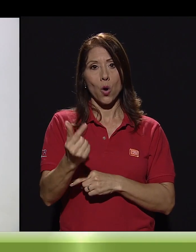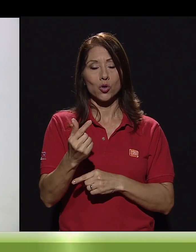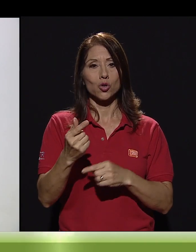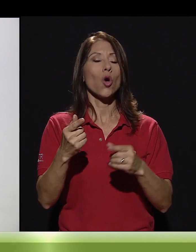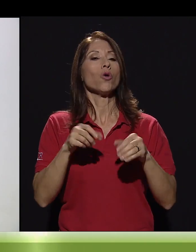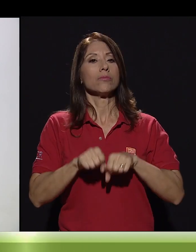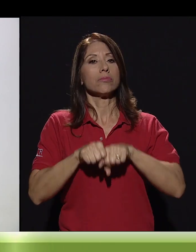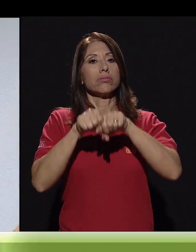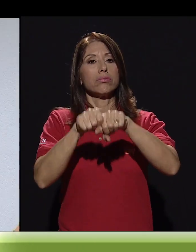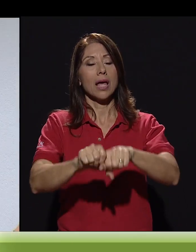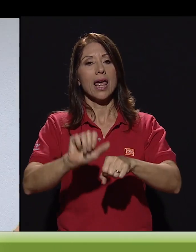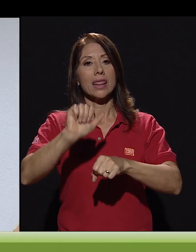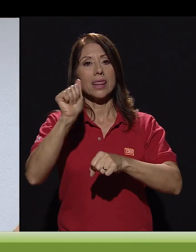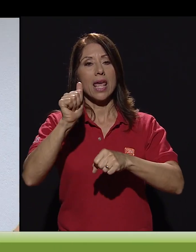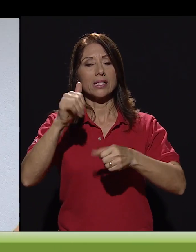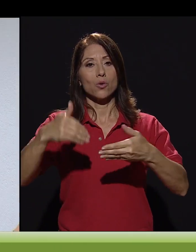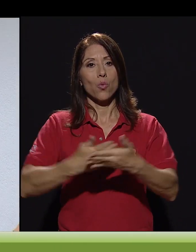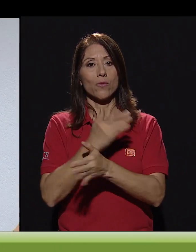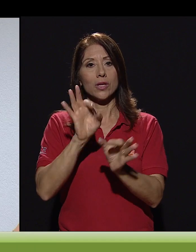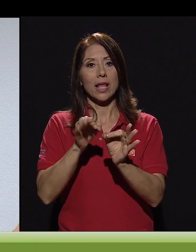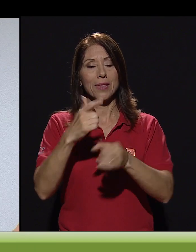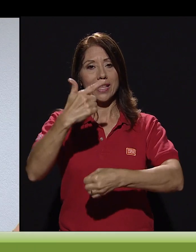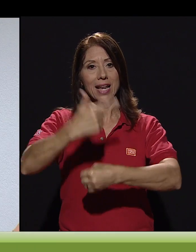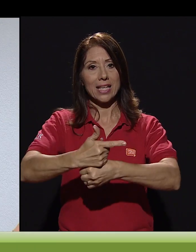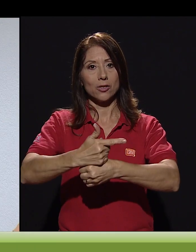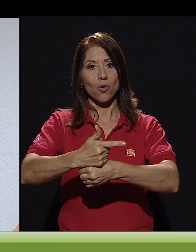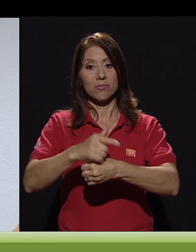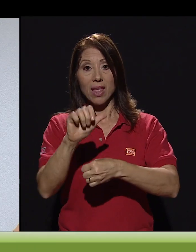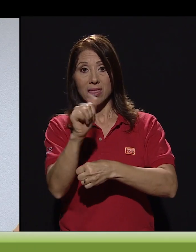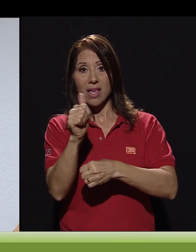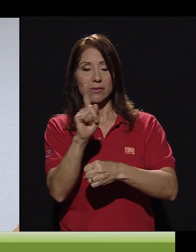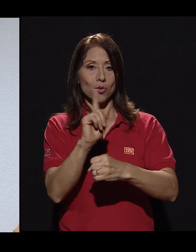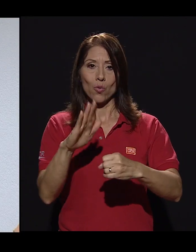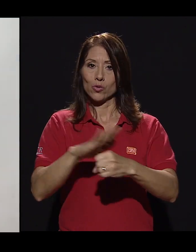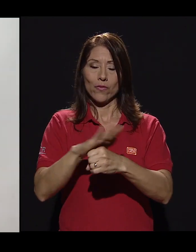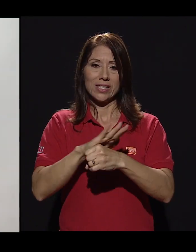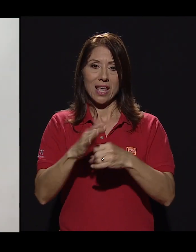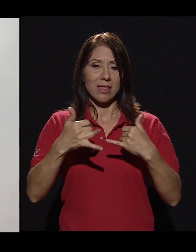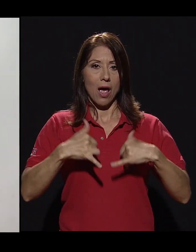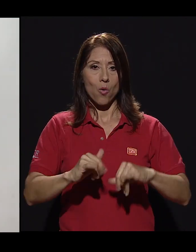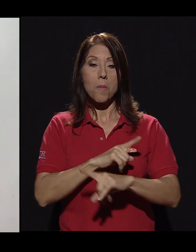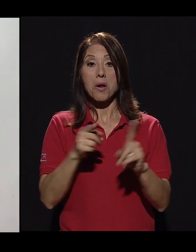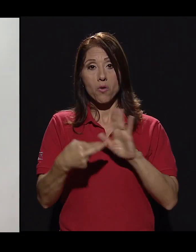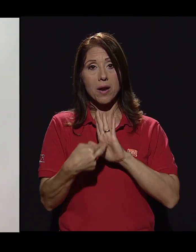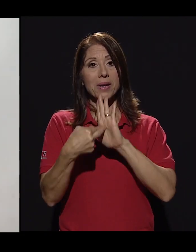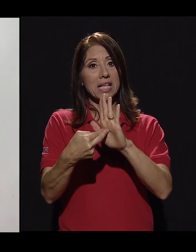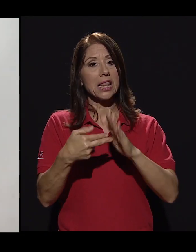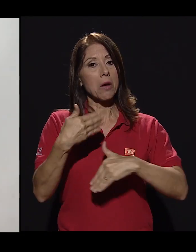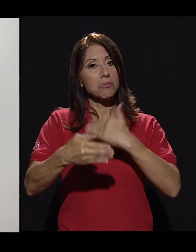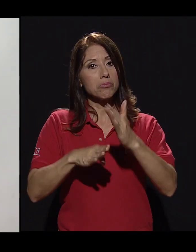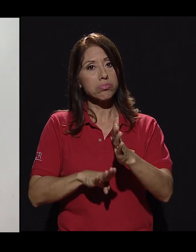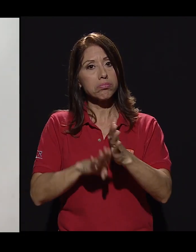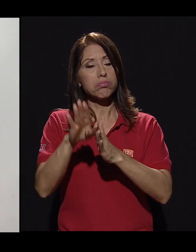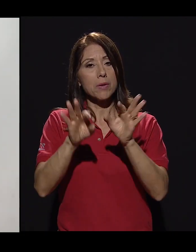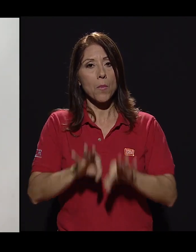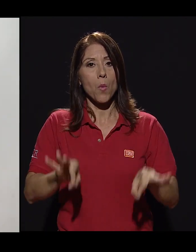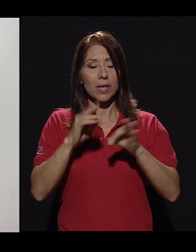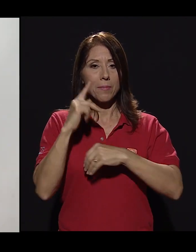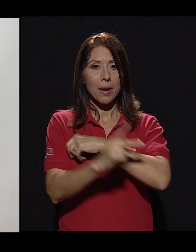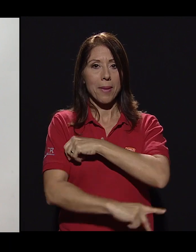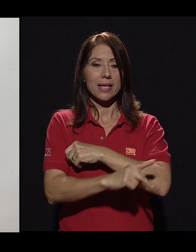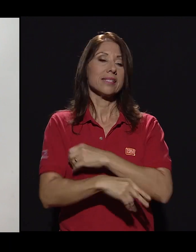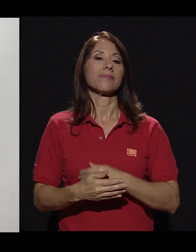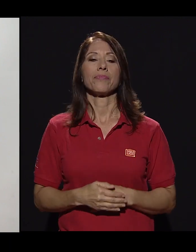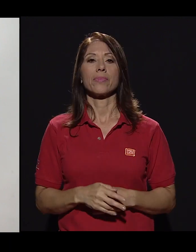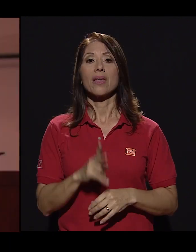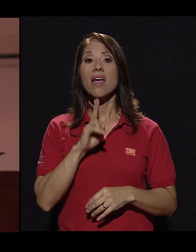agosto celebraron la graduación de 10 nuevos intérpretes de lesco, cantidad que no es suficiente aún, pero que representa un avance significativo para el